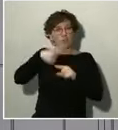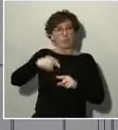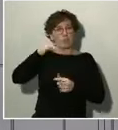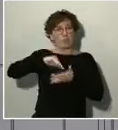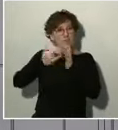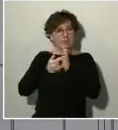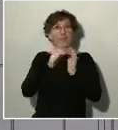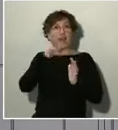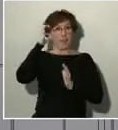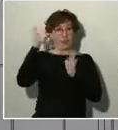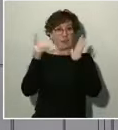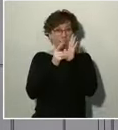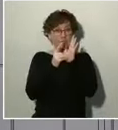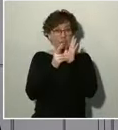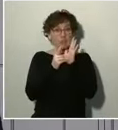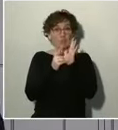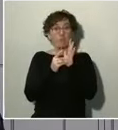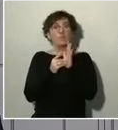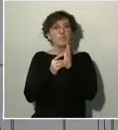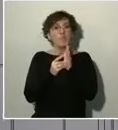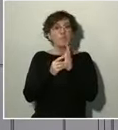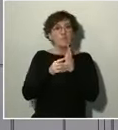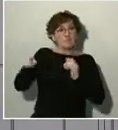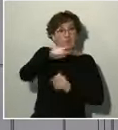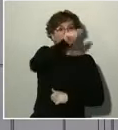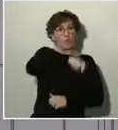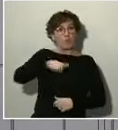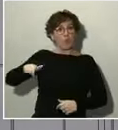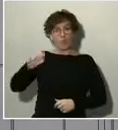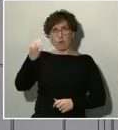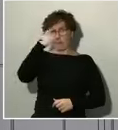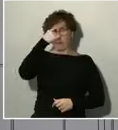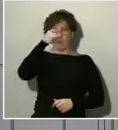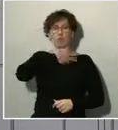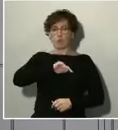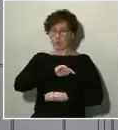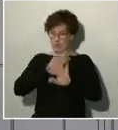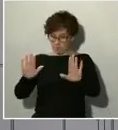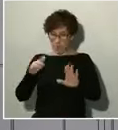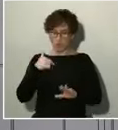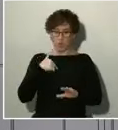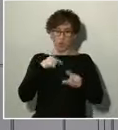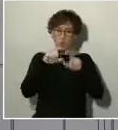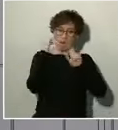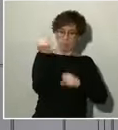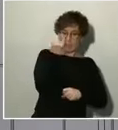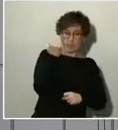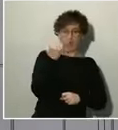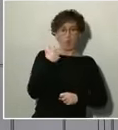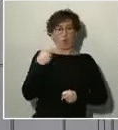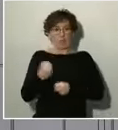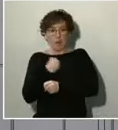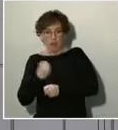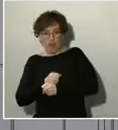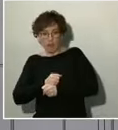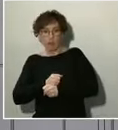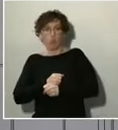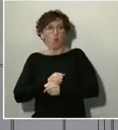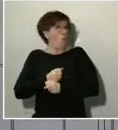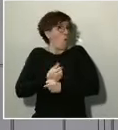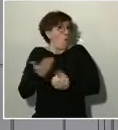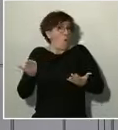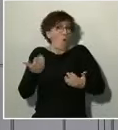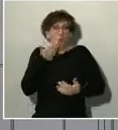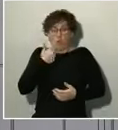conscientes los ciudadanos es que, se sea empresario, se sea trabajador, no se sea trabajador y se sea una persona que trabaja desde